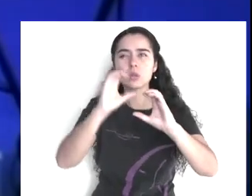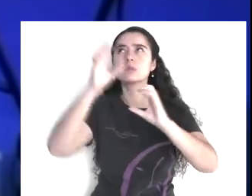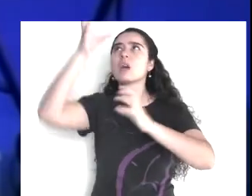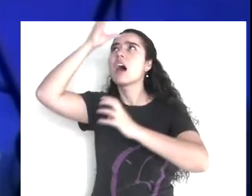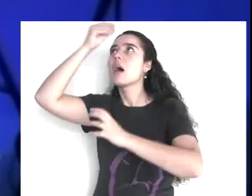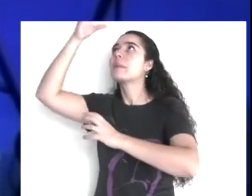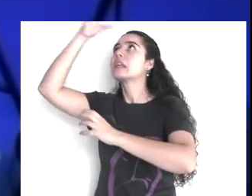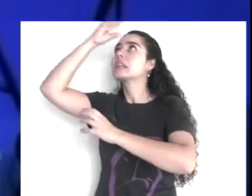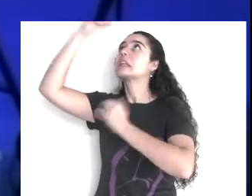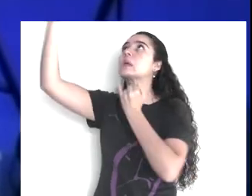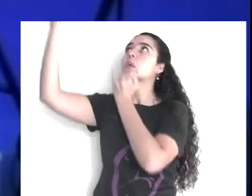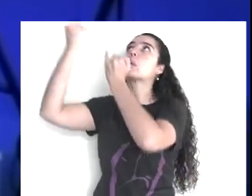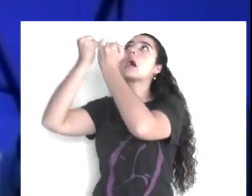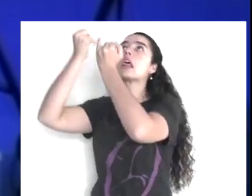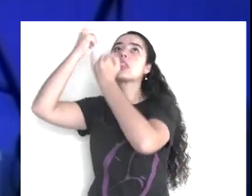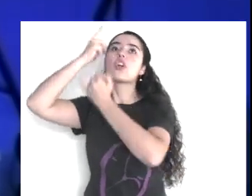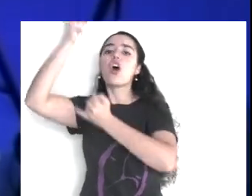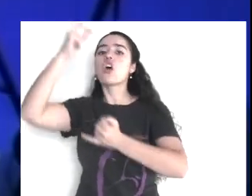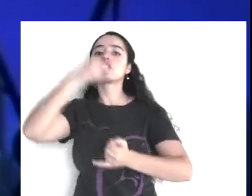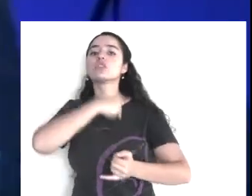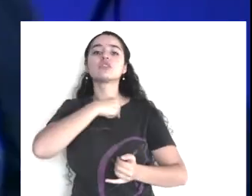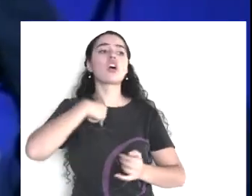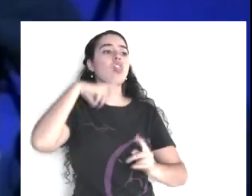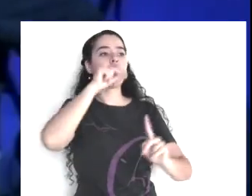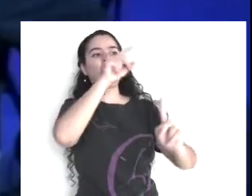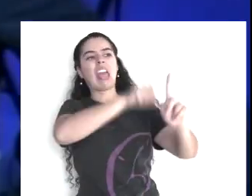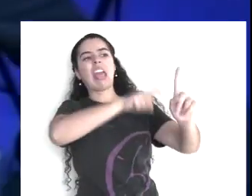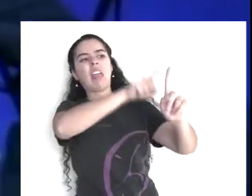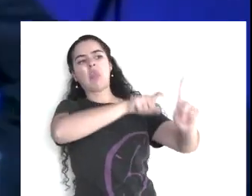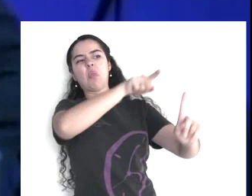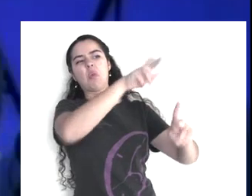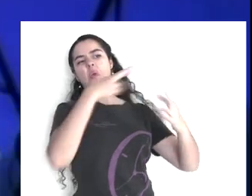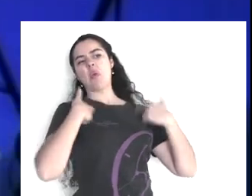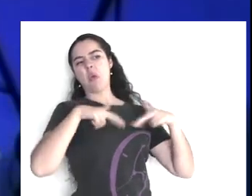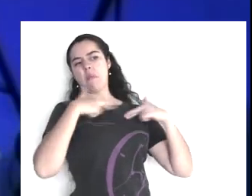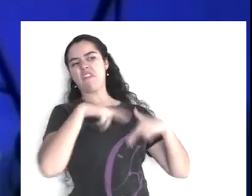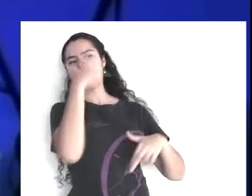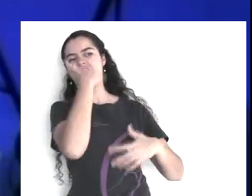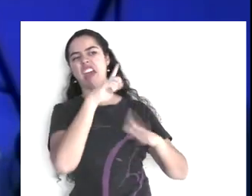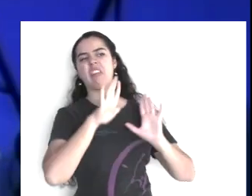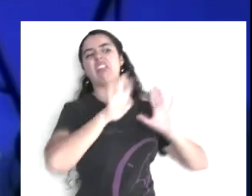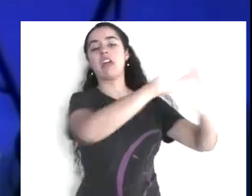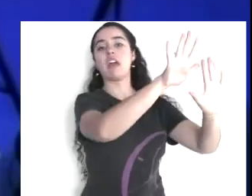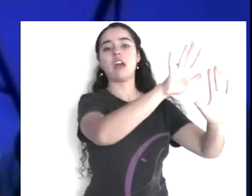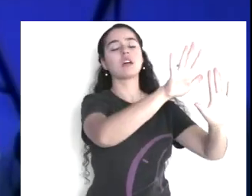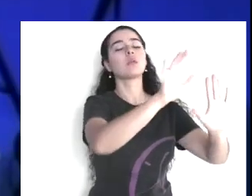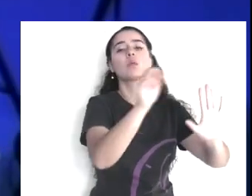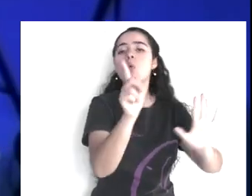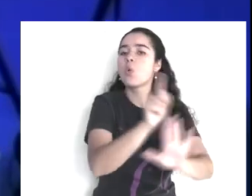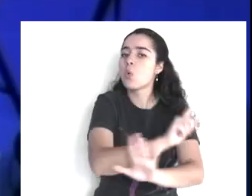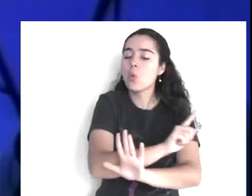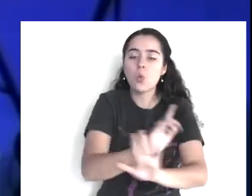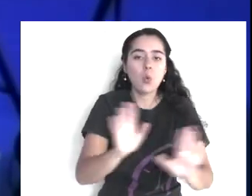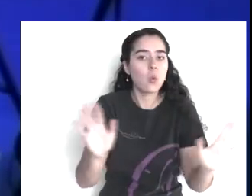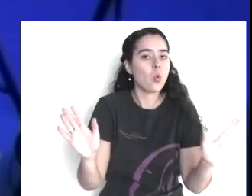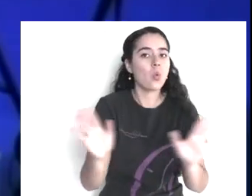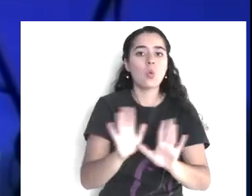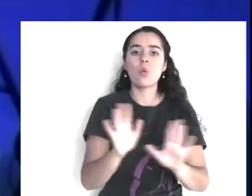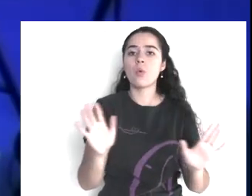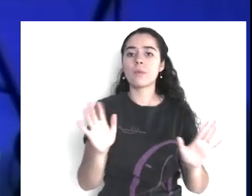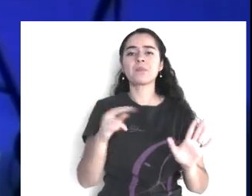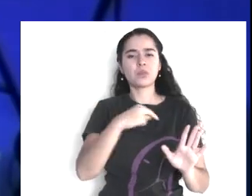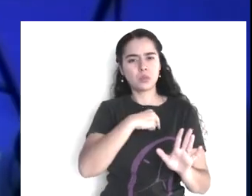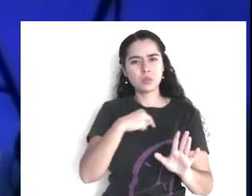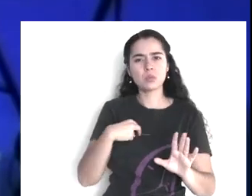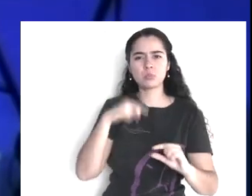estamos aprendiendo, estamos siendo enseñados por el Señor continuamente, desde el día que tú recibiste a Cristo en tu